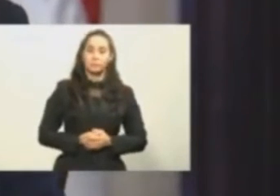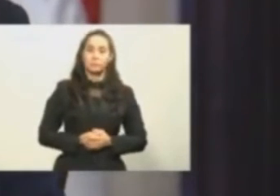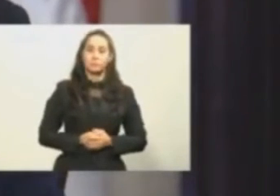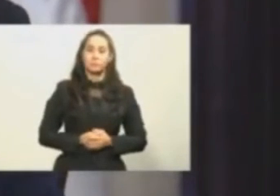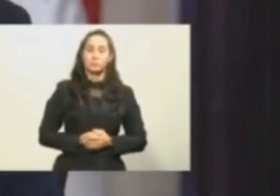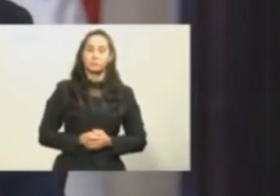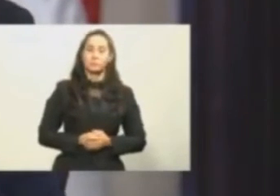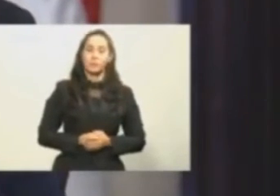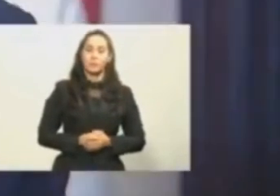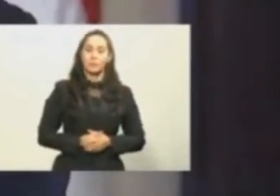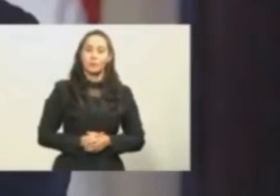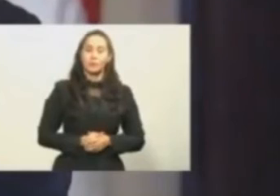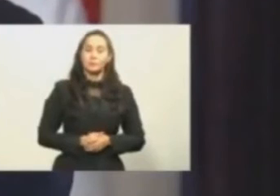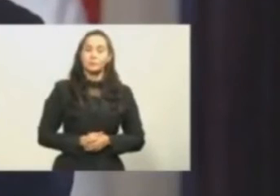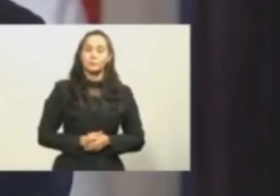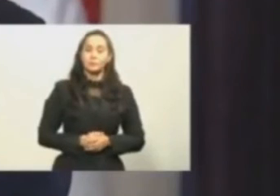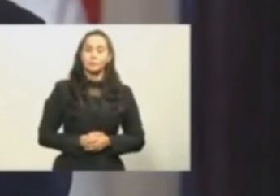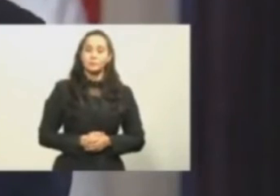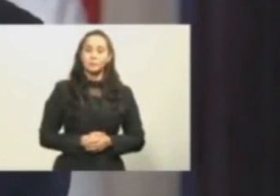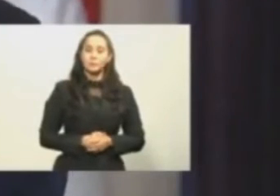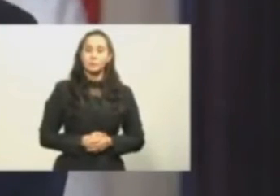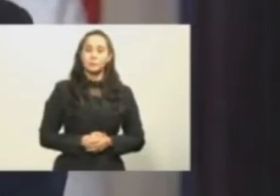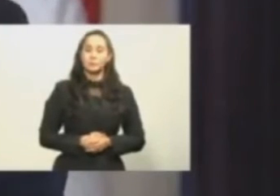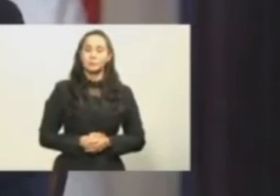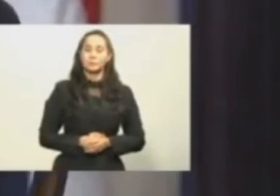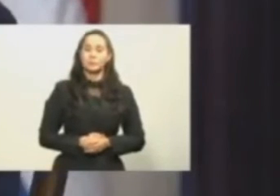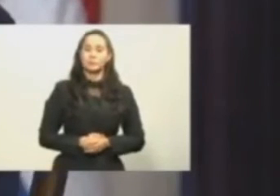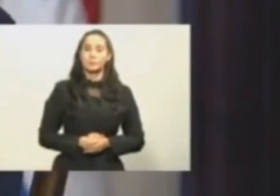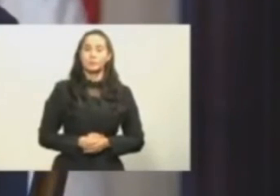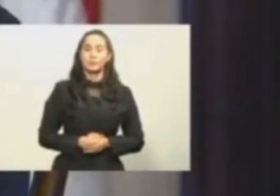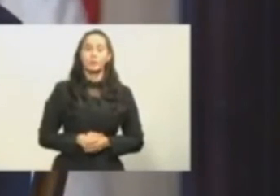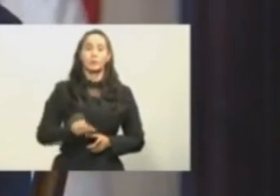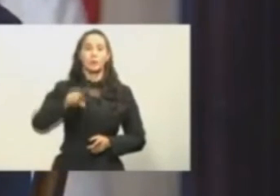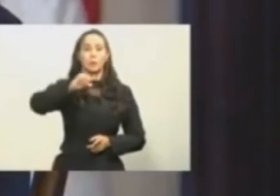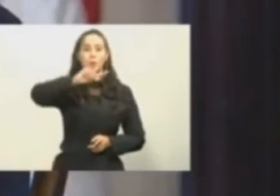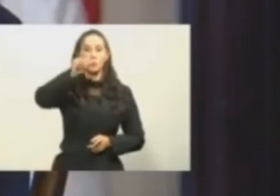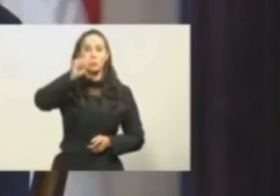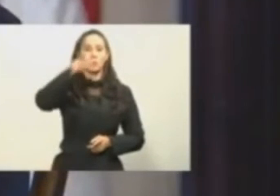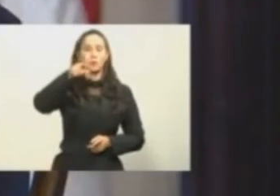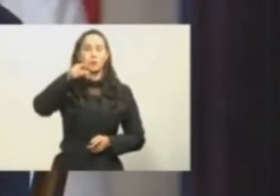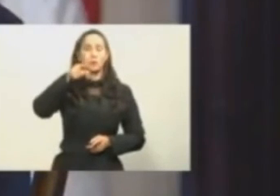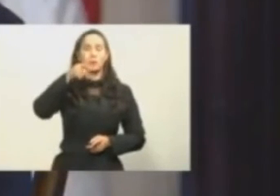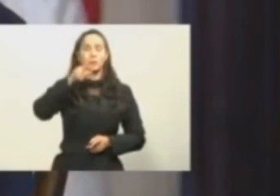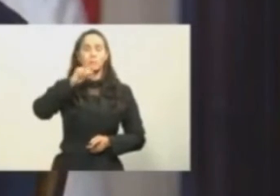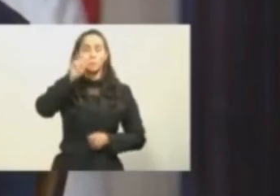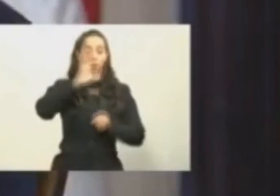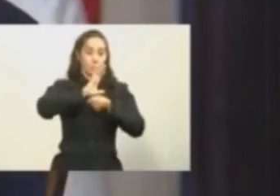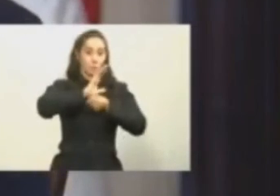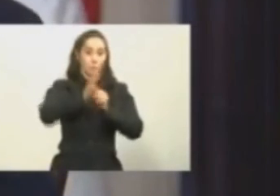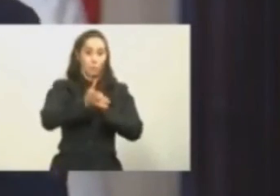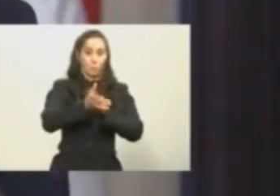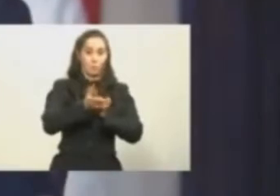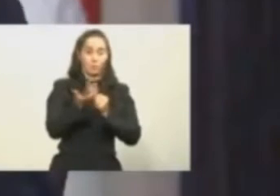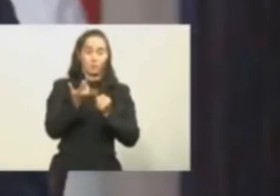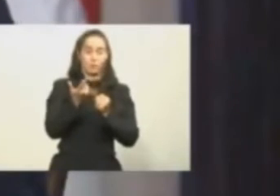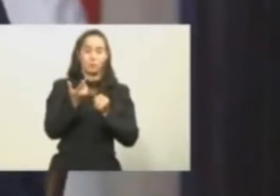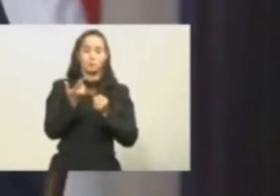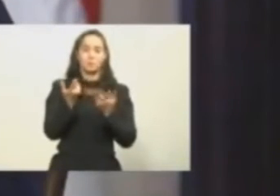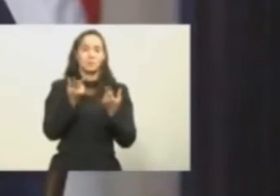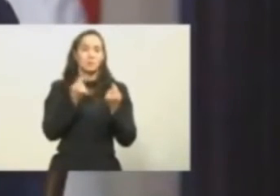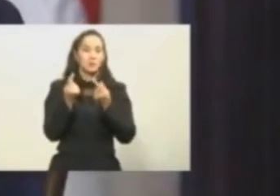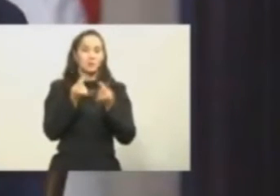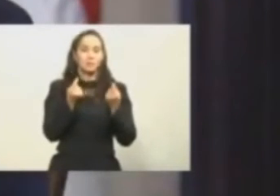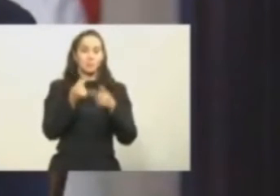Y sobre el caso que usted mencionó, lo único que se hizo fue, en momentos tan